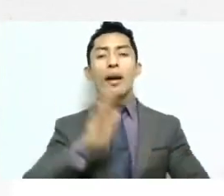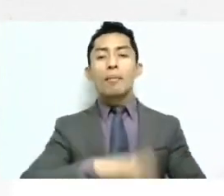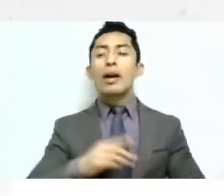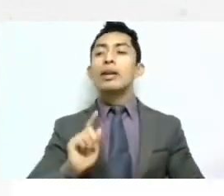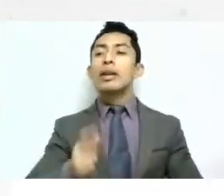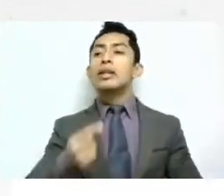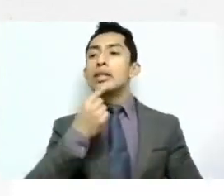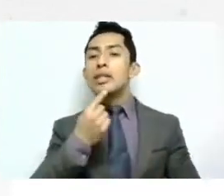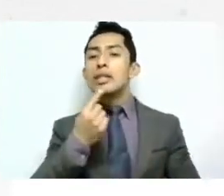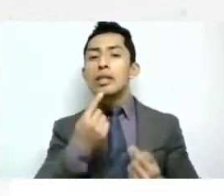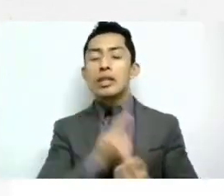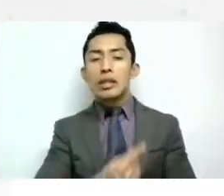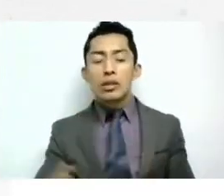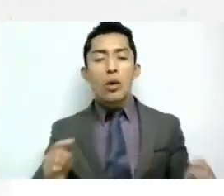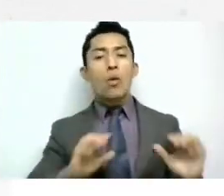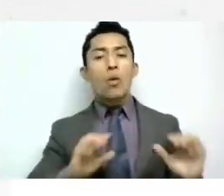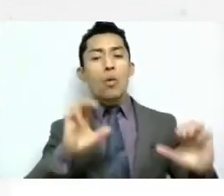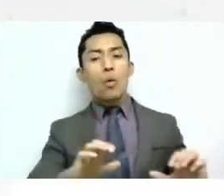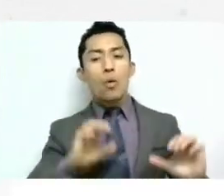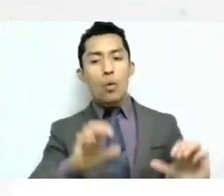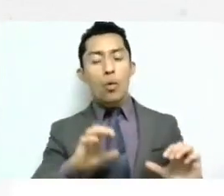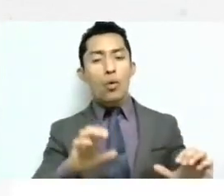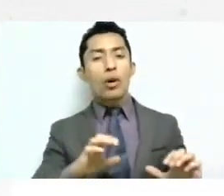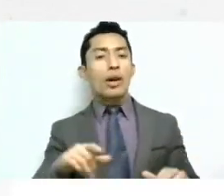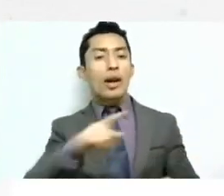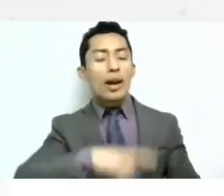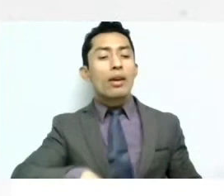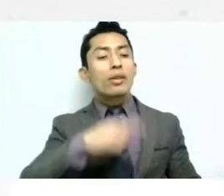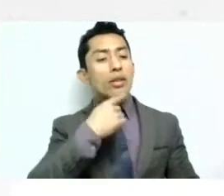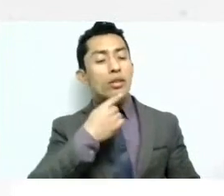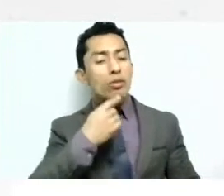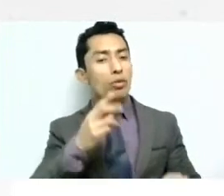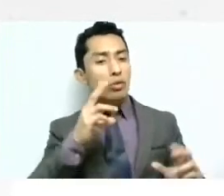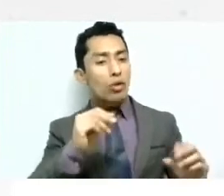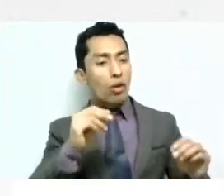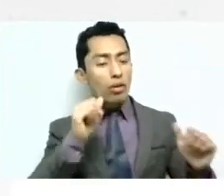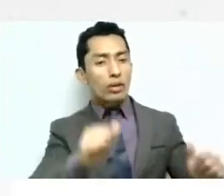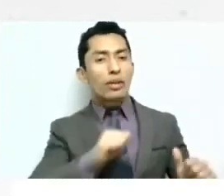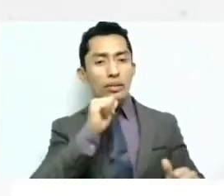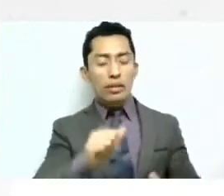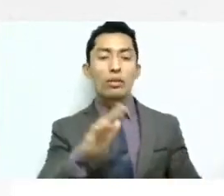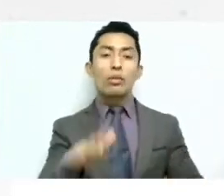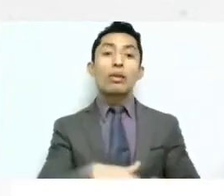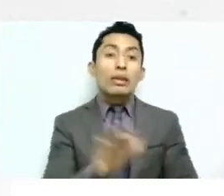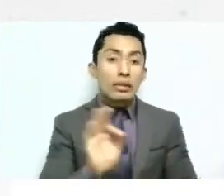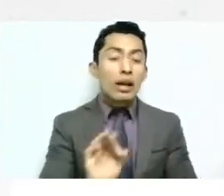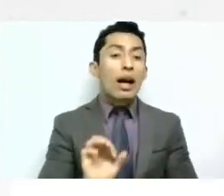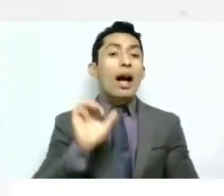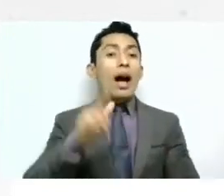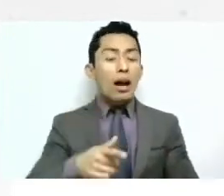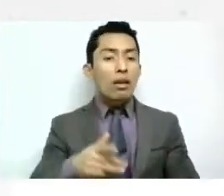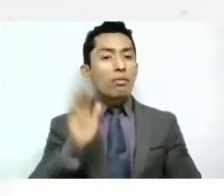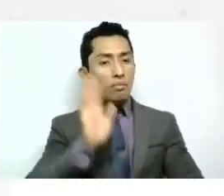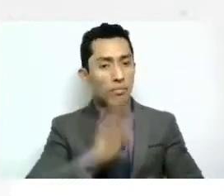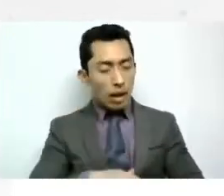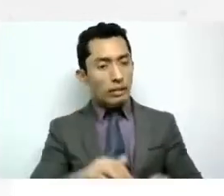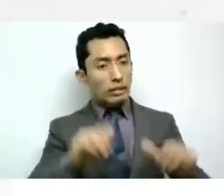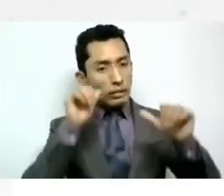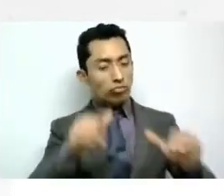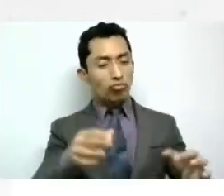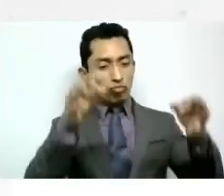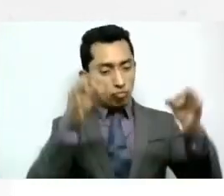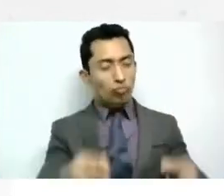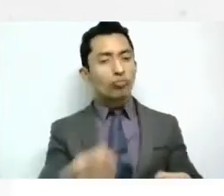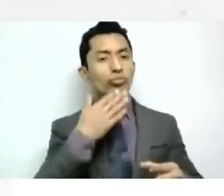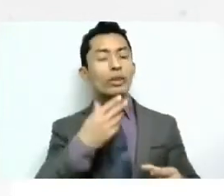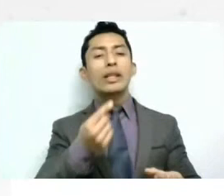menor no veían por el cuidado de los menores porque se estaba se estuviera dando una atención adecuada